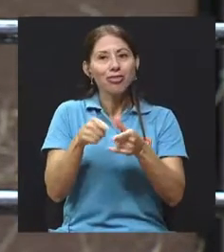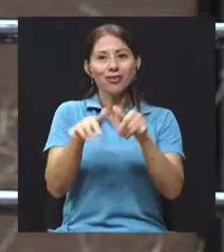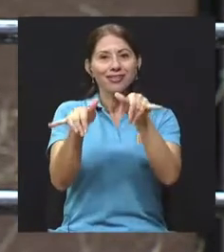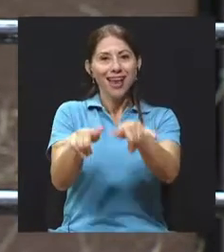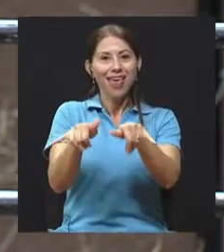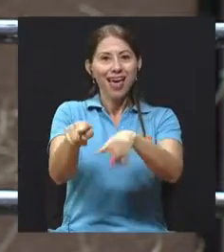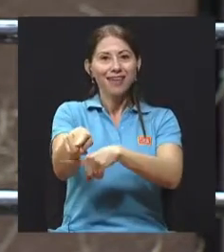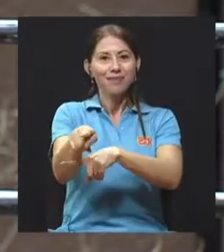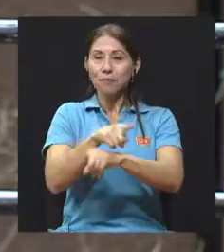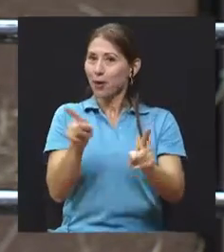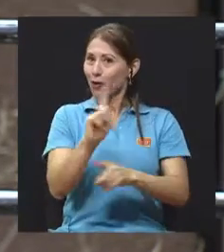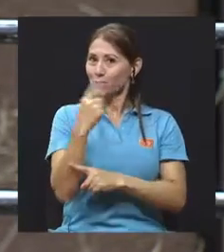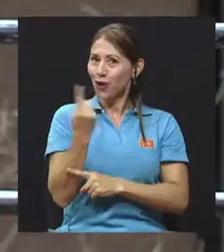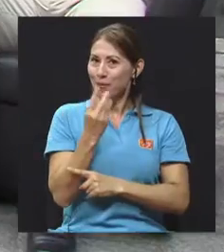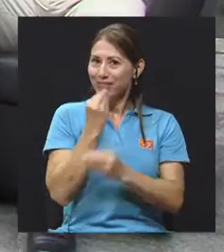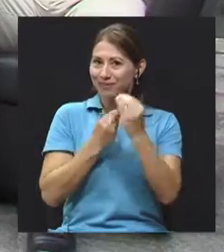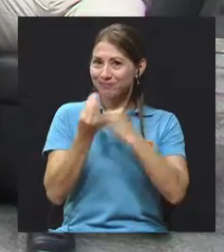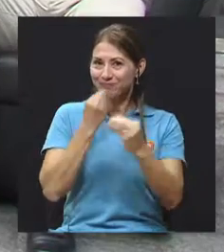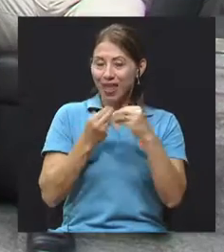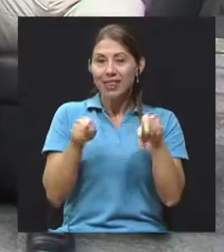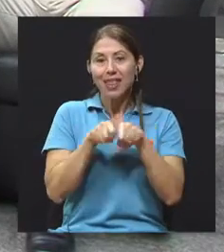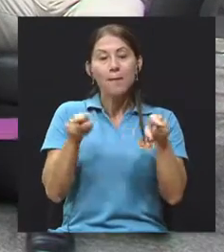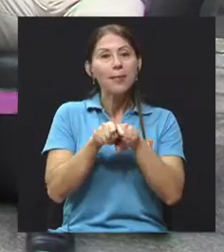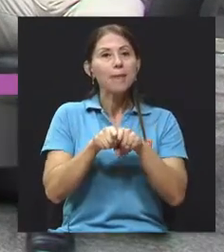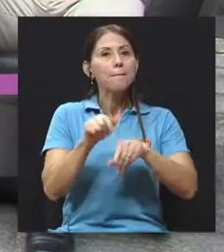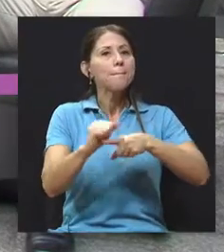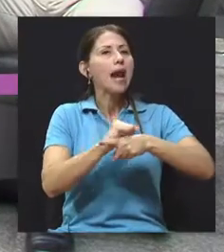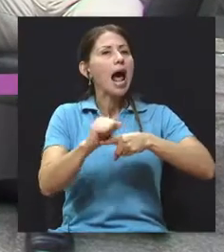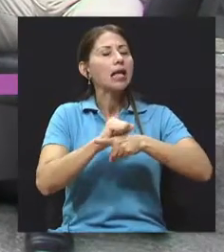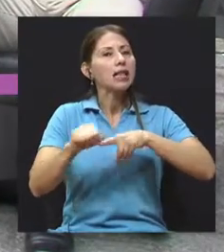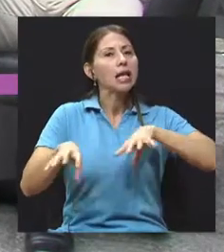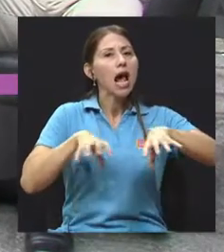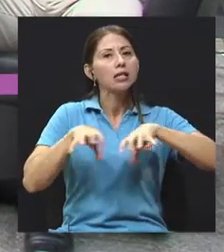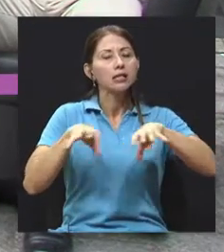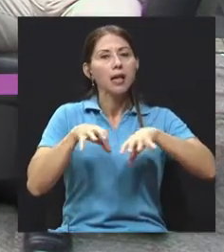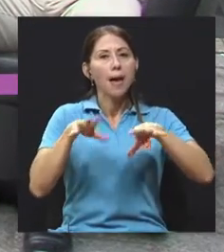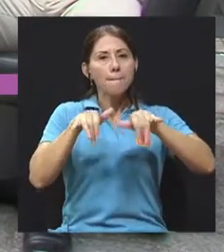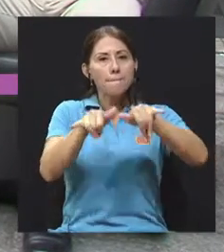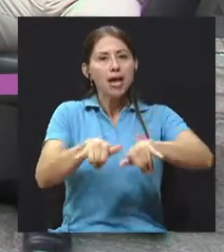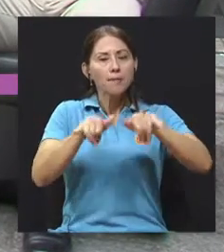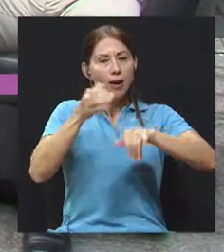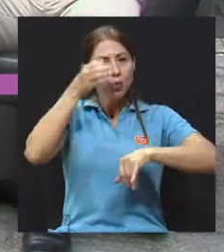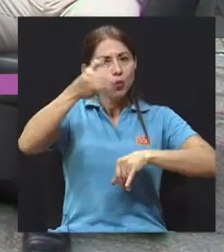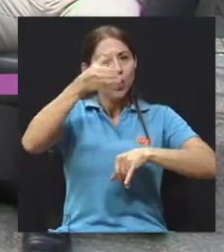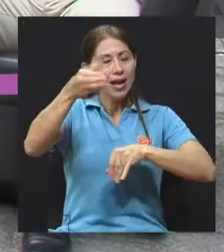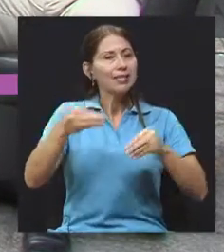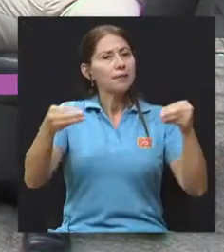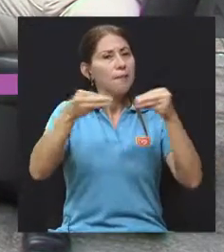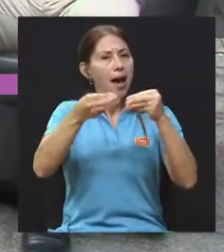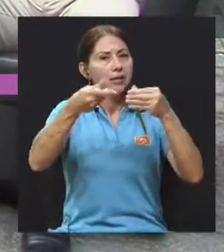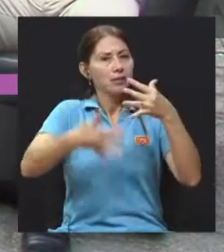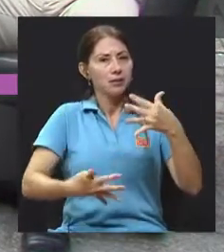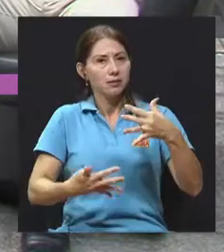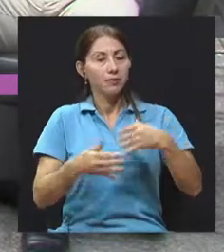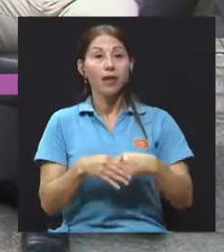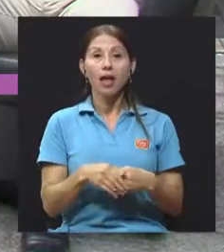queda ahí, pero no solo eso. Las prácticas permaculturales abarcan mucho más. O sea, esa es como la primera parte